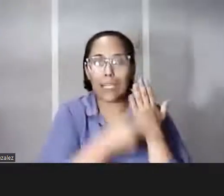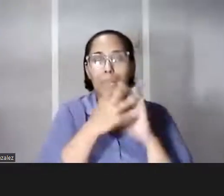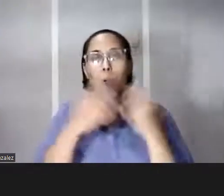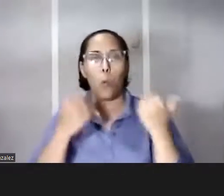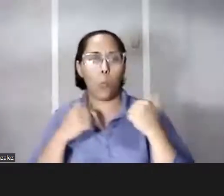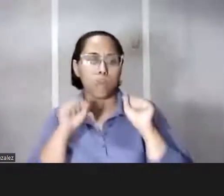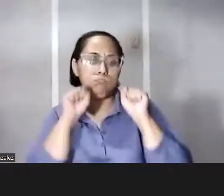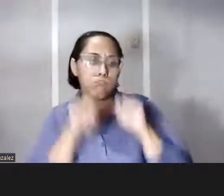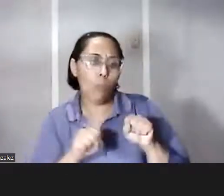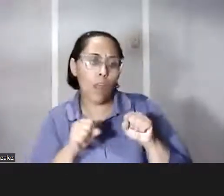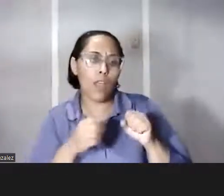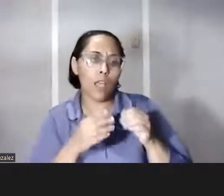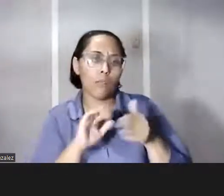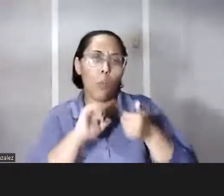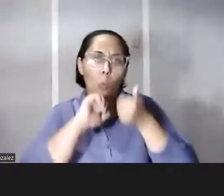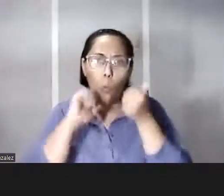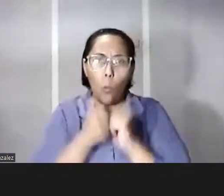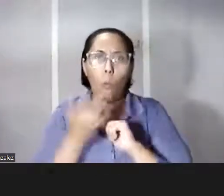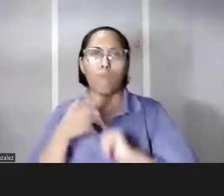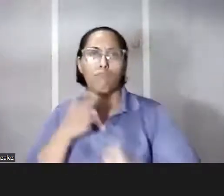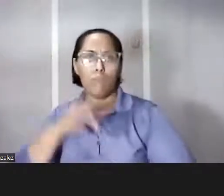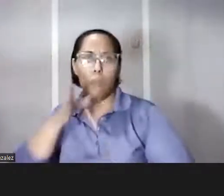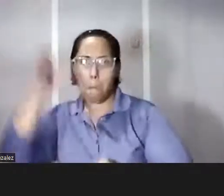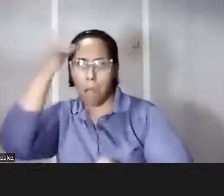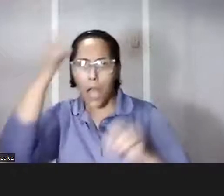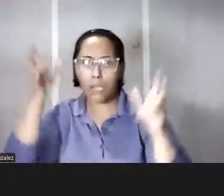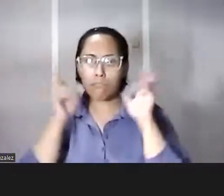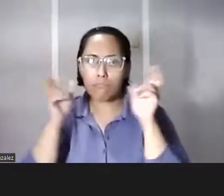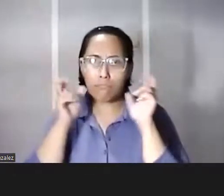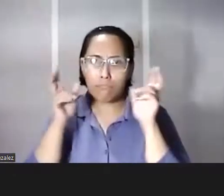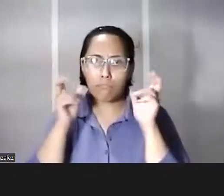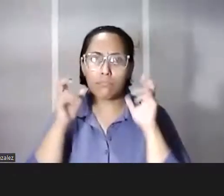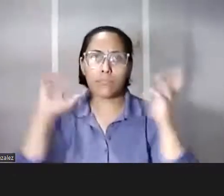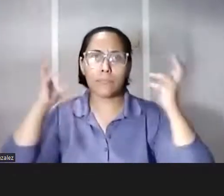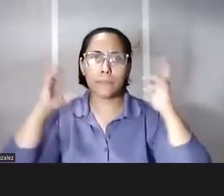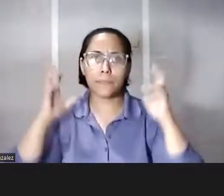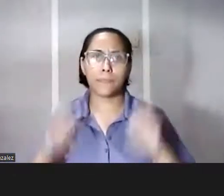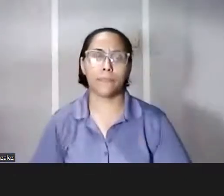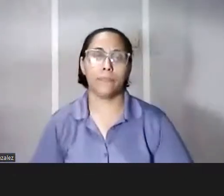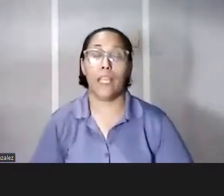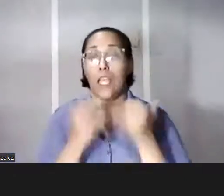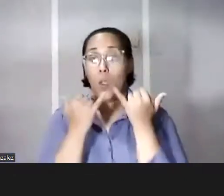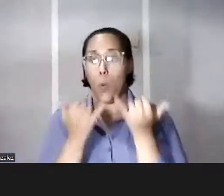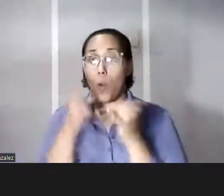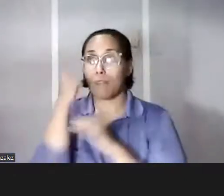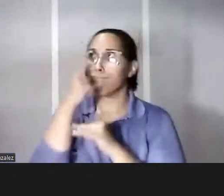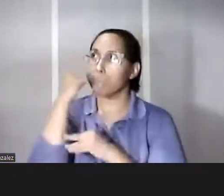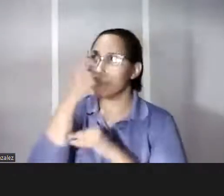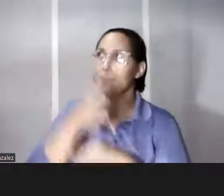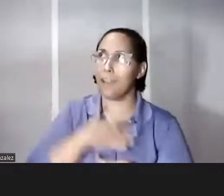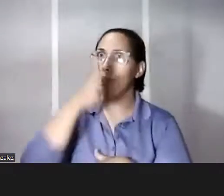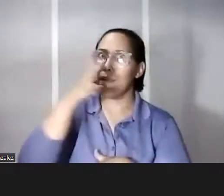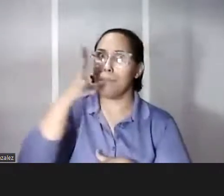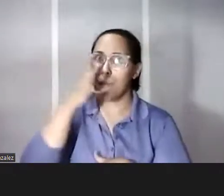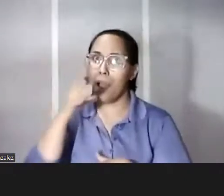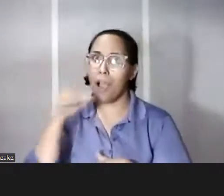mis padres. Escuchaba mucho radio y ahora que lo pienso, recuerdo a mi madre circulando por